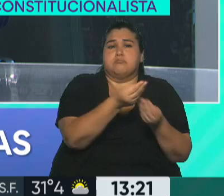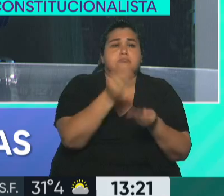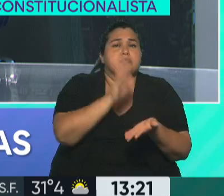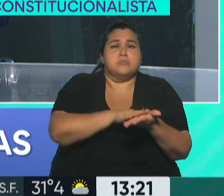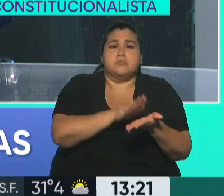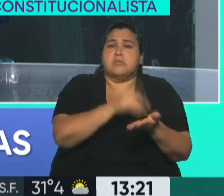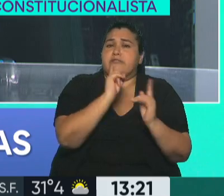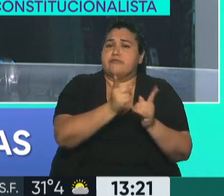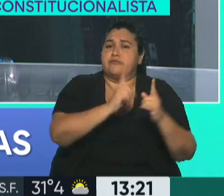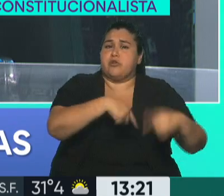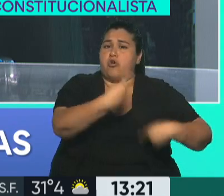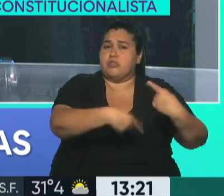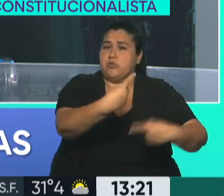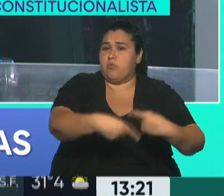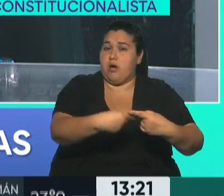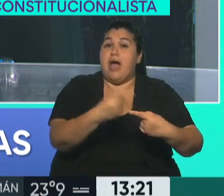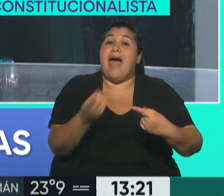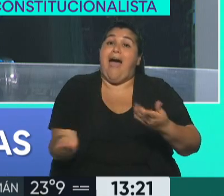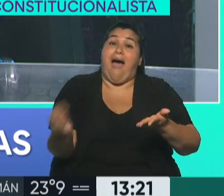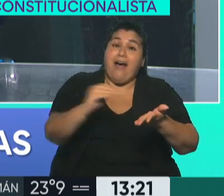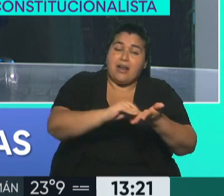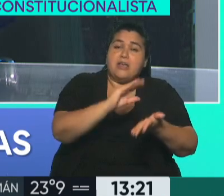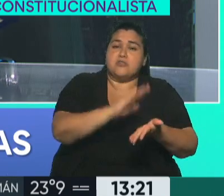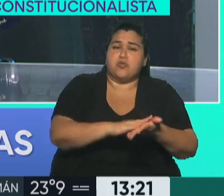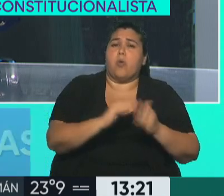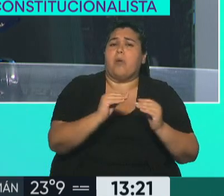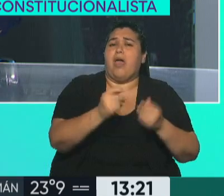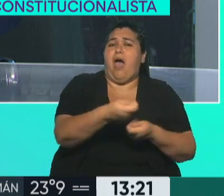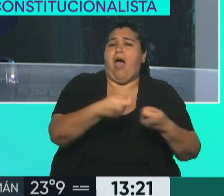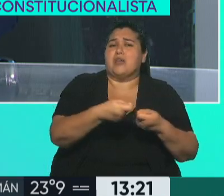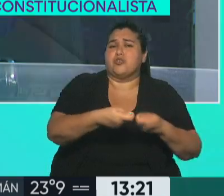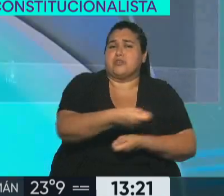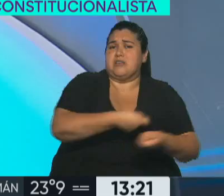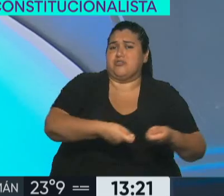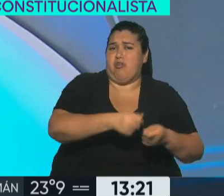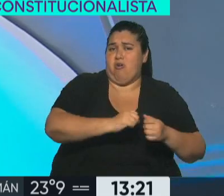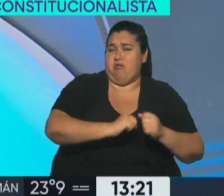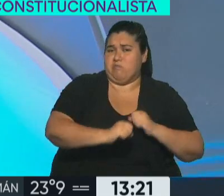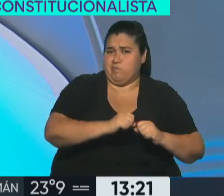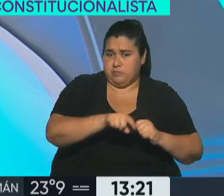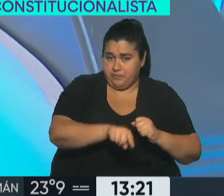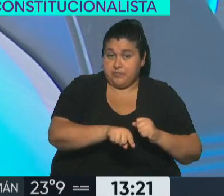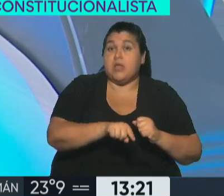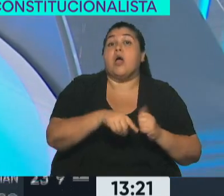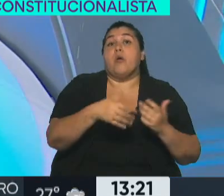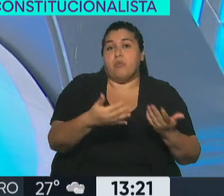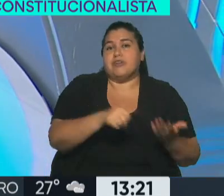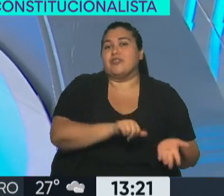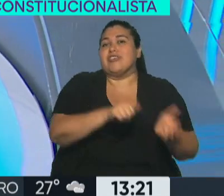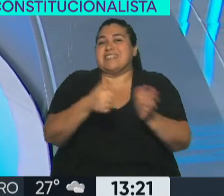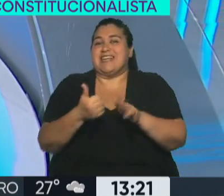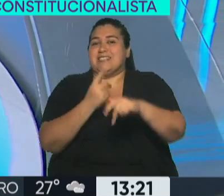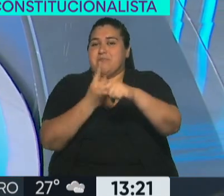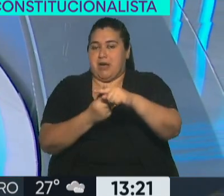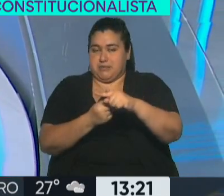fraudulenta, pero que además si le agregue la de la asociación ilícita... Por eso estos seis años más. Sí, tiene una pena de